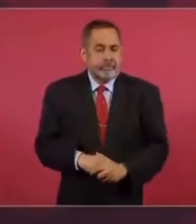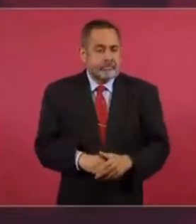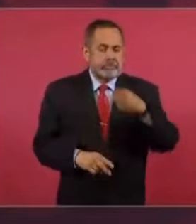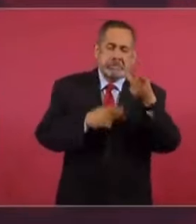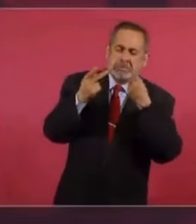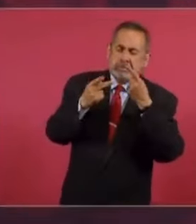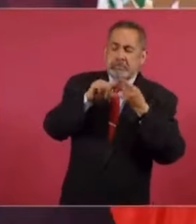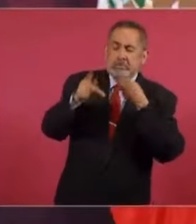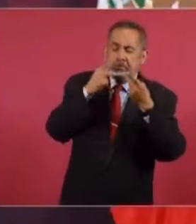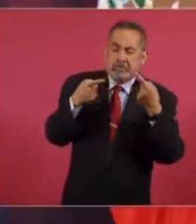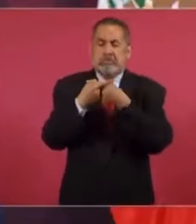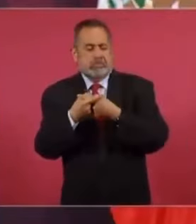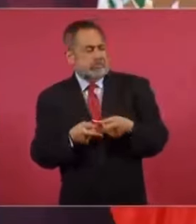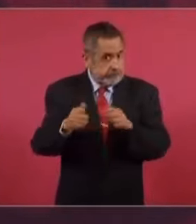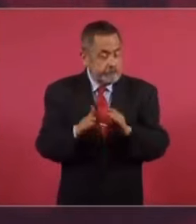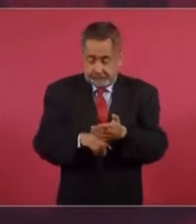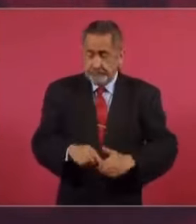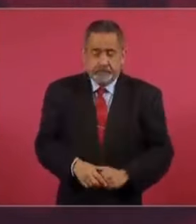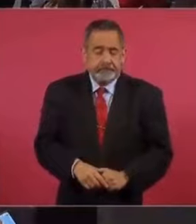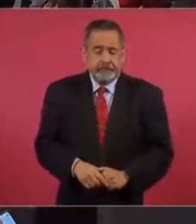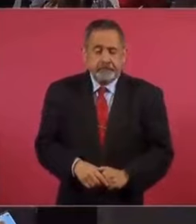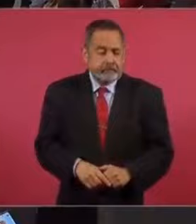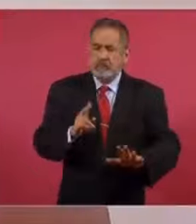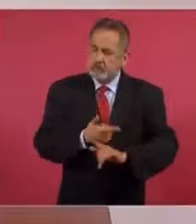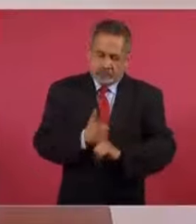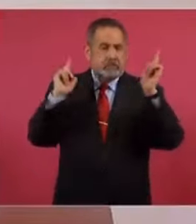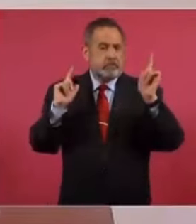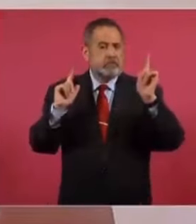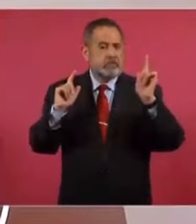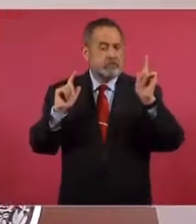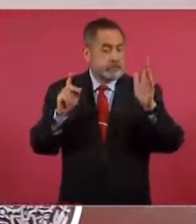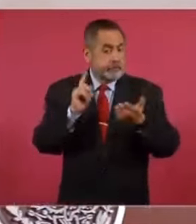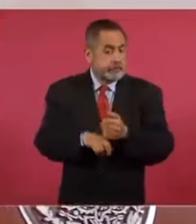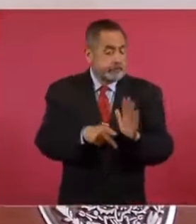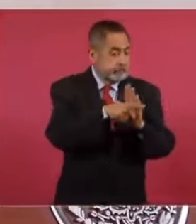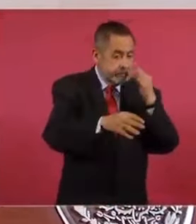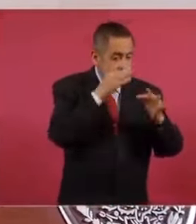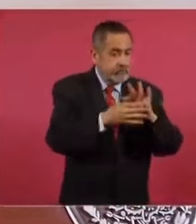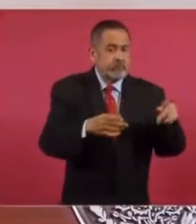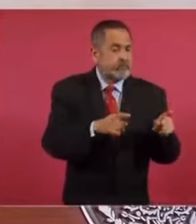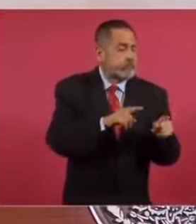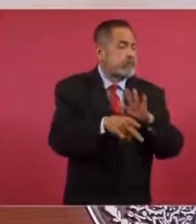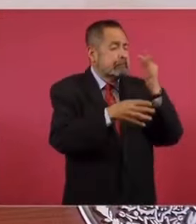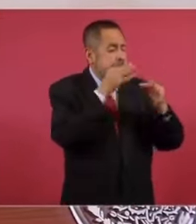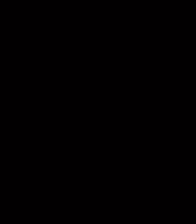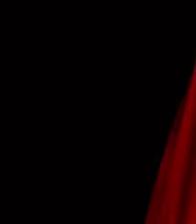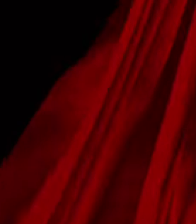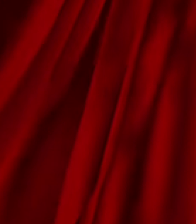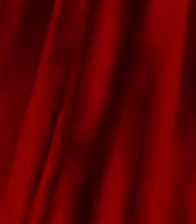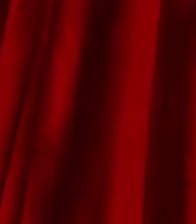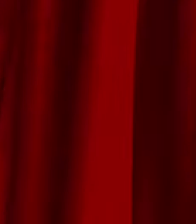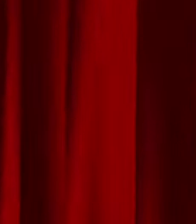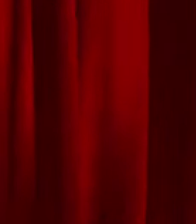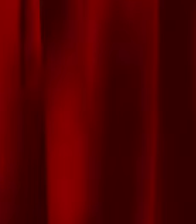contradicciones y puede haber calumnia. Prohibido, prohibir. Y la prensa, como hacían los liberales, se regula con la prensa.